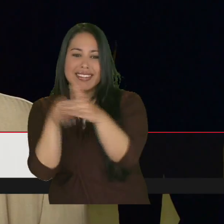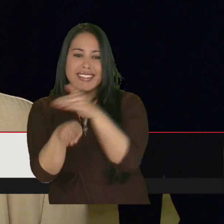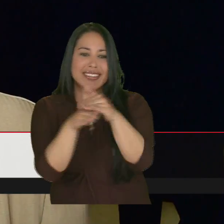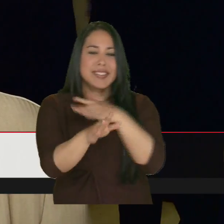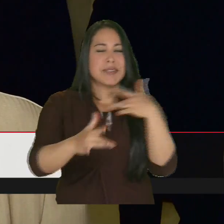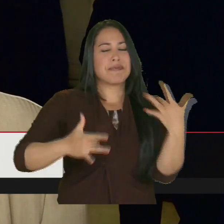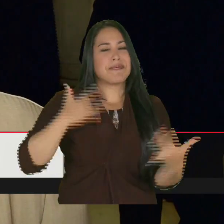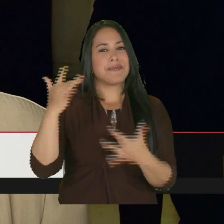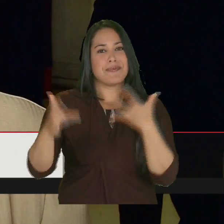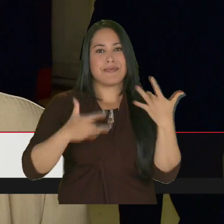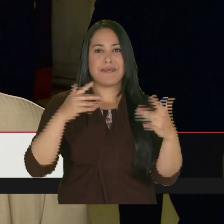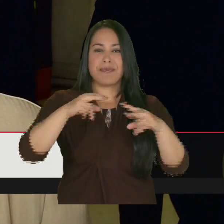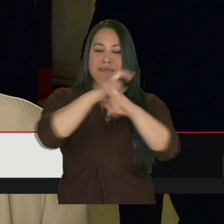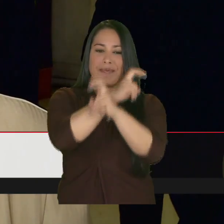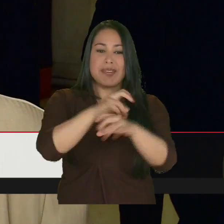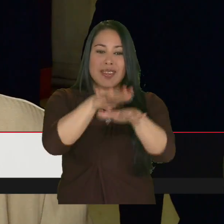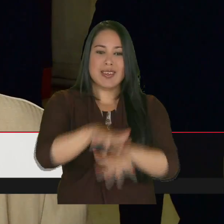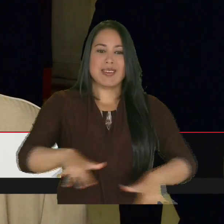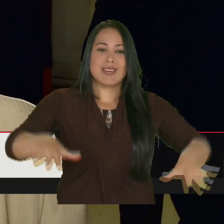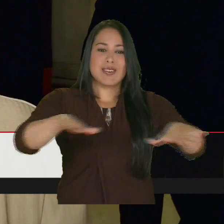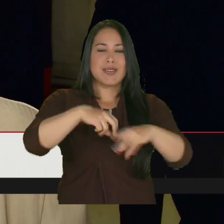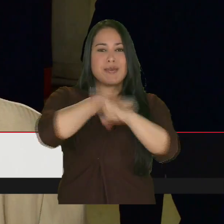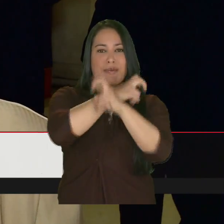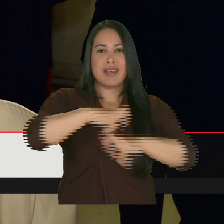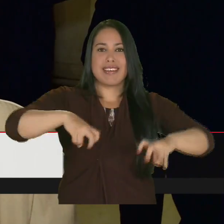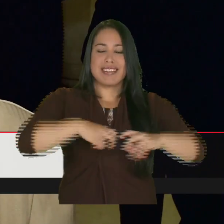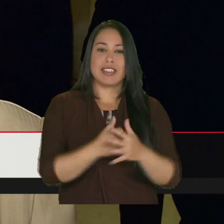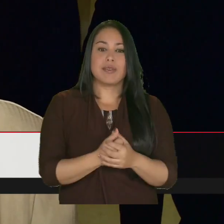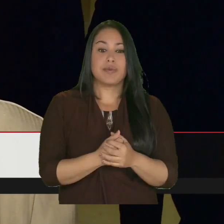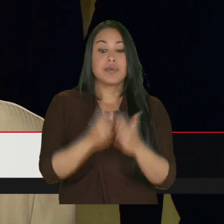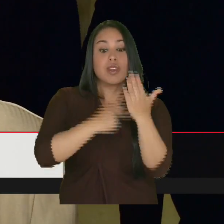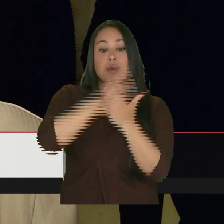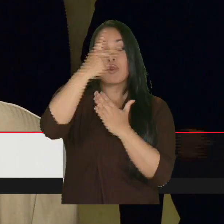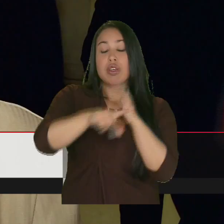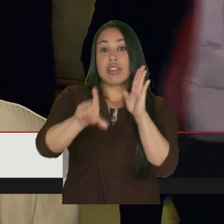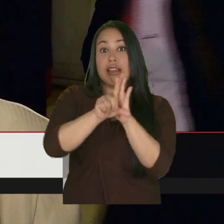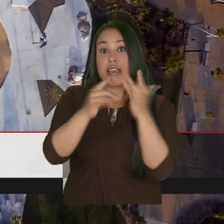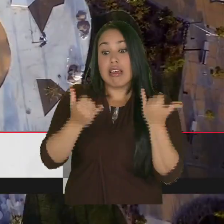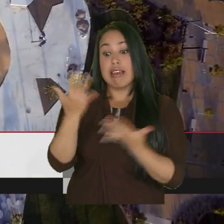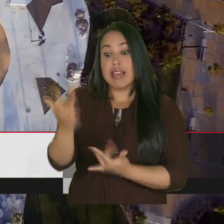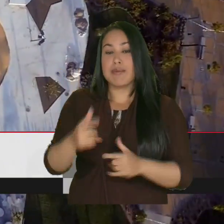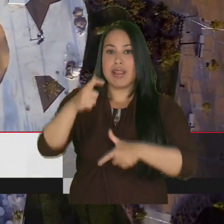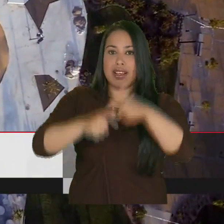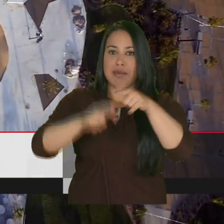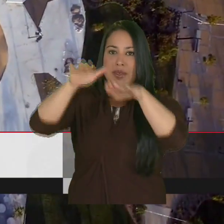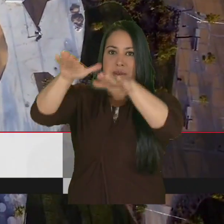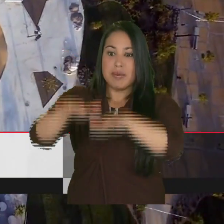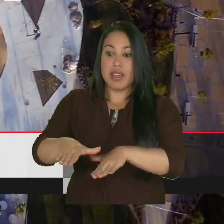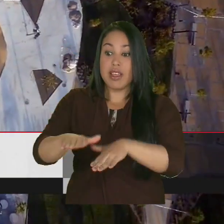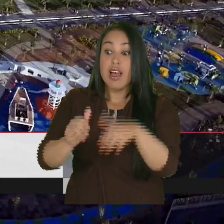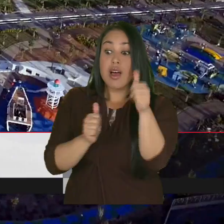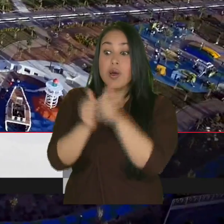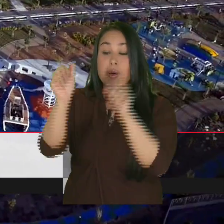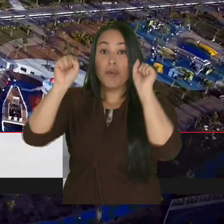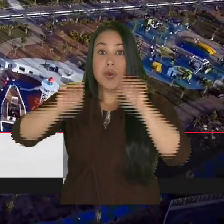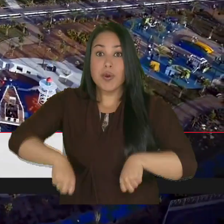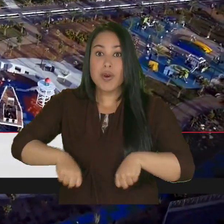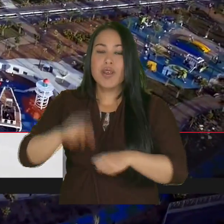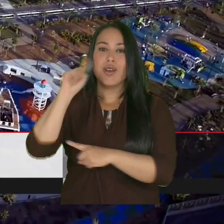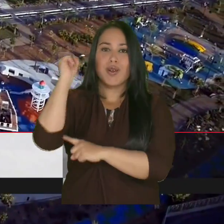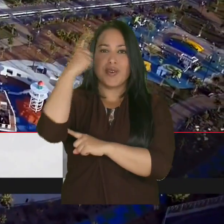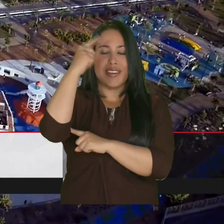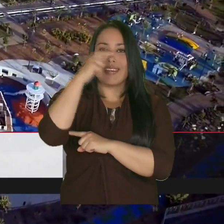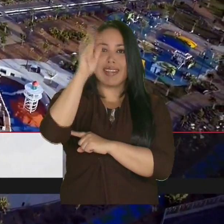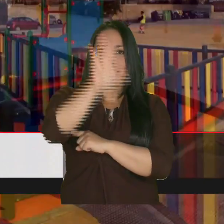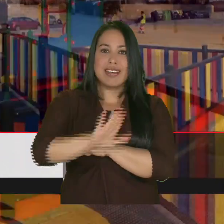discapacidad puedan gozar de estos espacios públicos. El proyecto pasa ahora a plenaria de Cámara